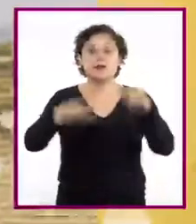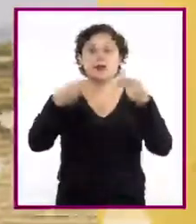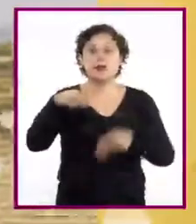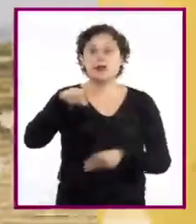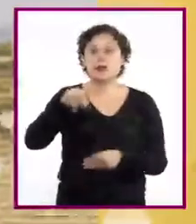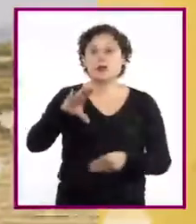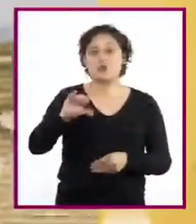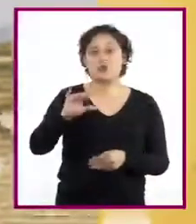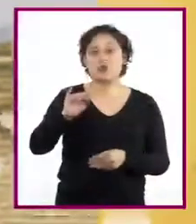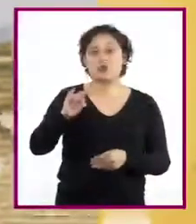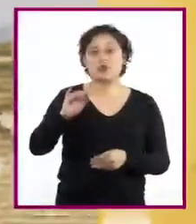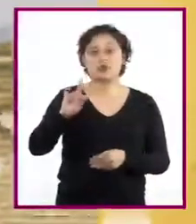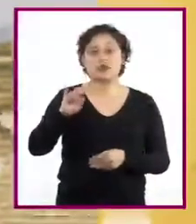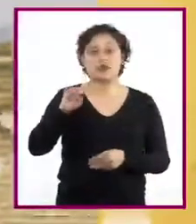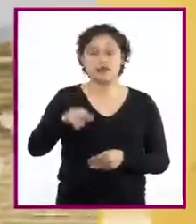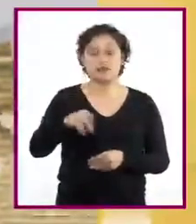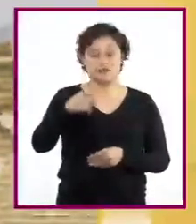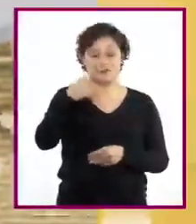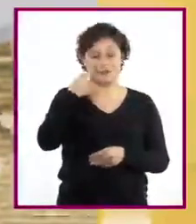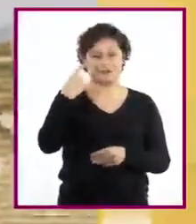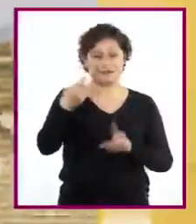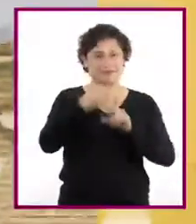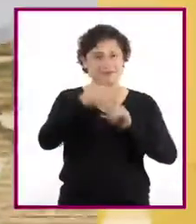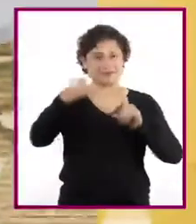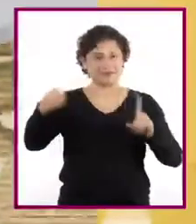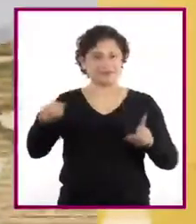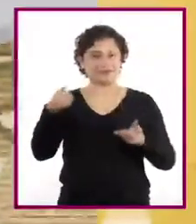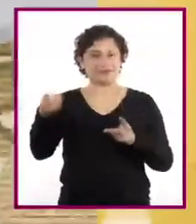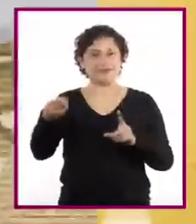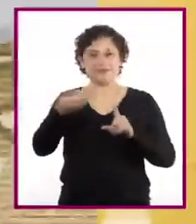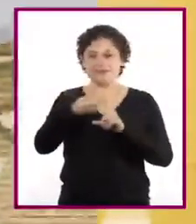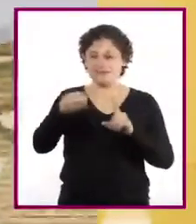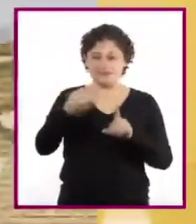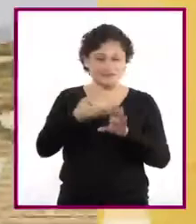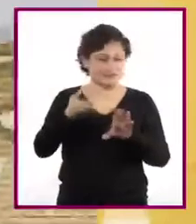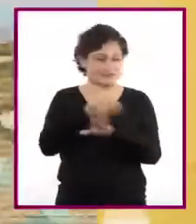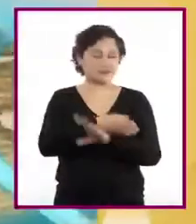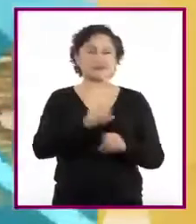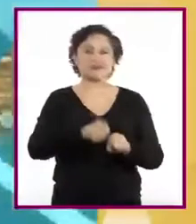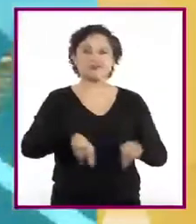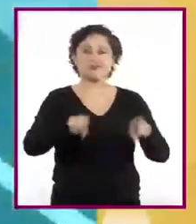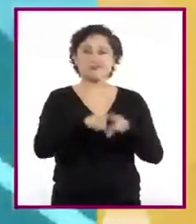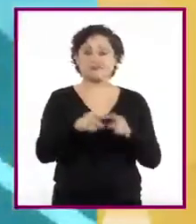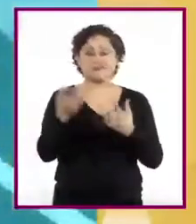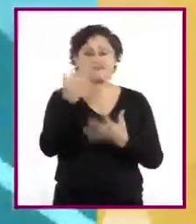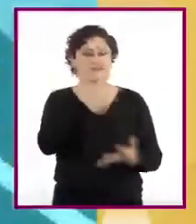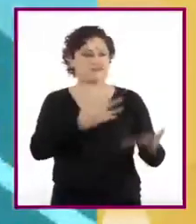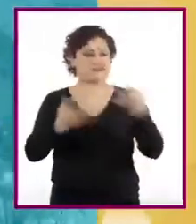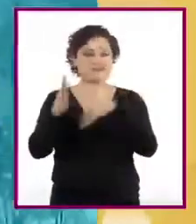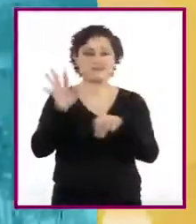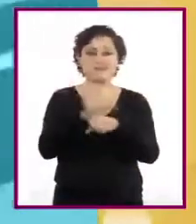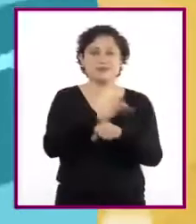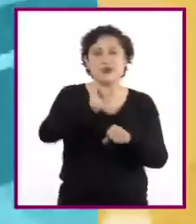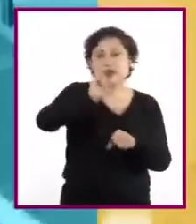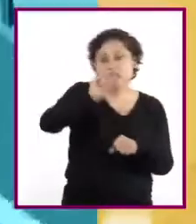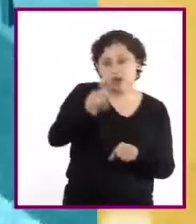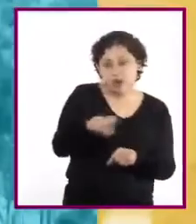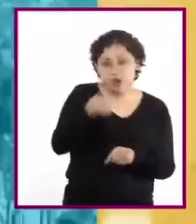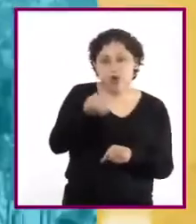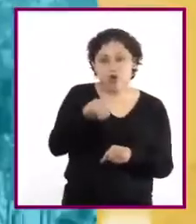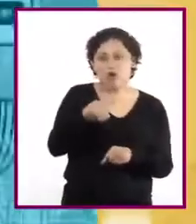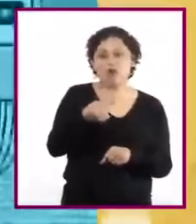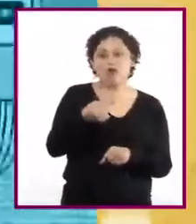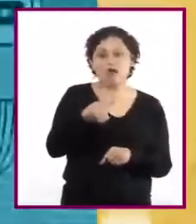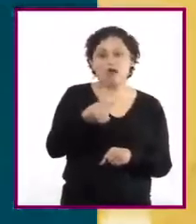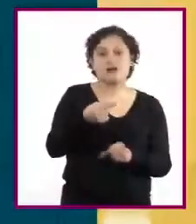Como te pudiste dar cuenta, esta oración y todo el fragmento anterior son confusos debido a que las comas que marcan las